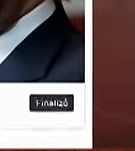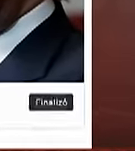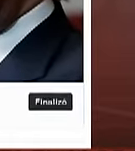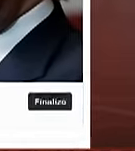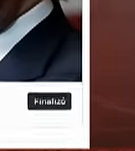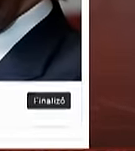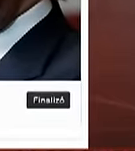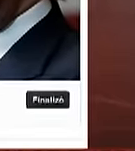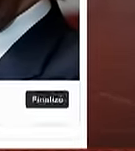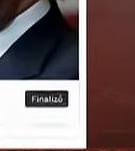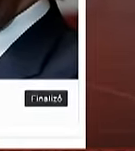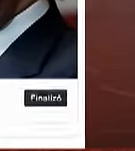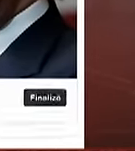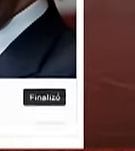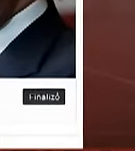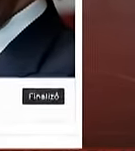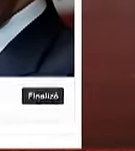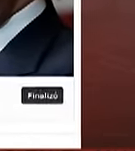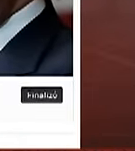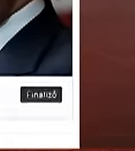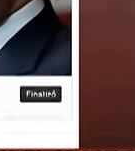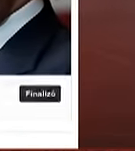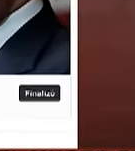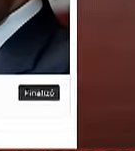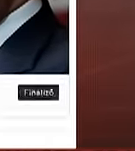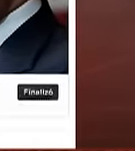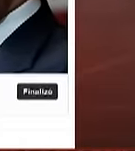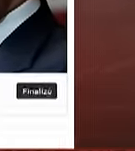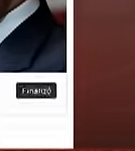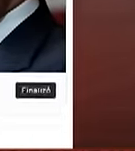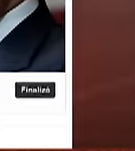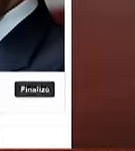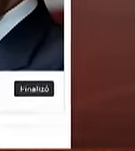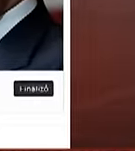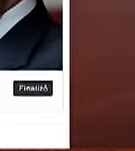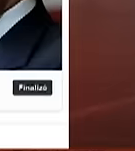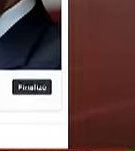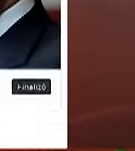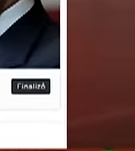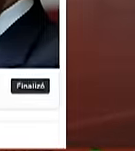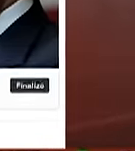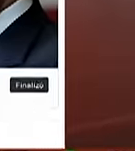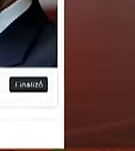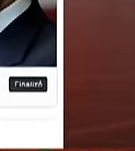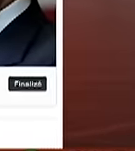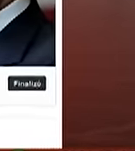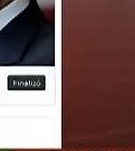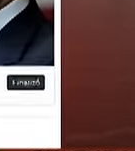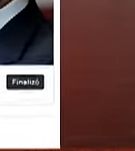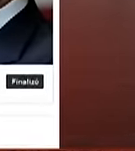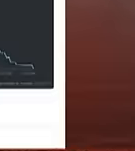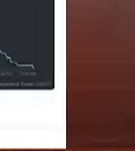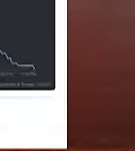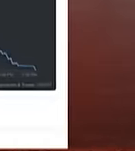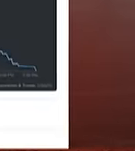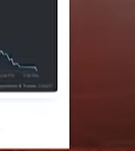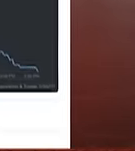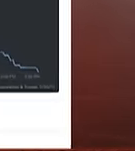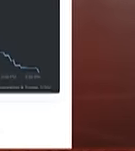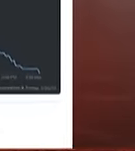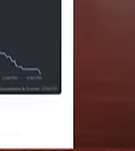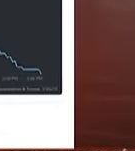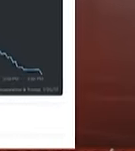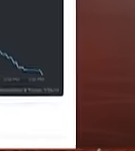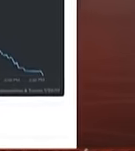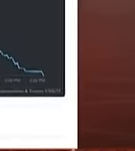o mentirosos dijo que habían encuadrado mal las fotos para que se viera que había más gente y que sin embargo era la más vista y